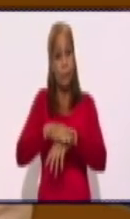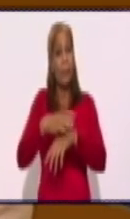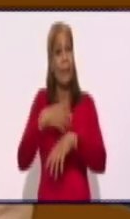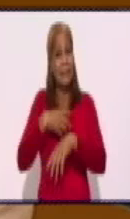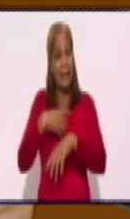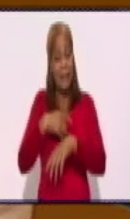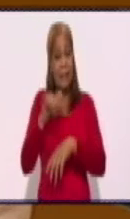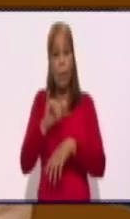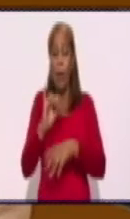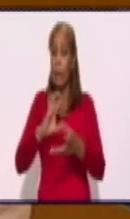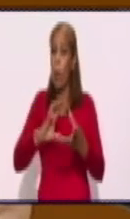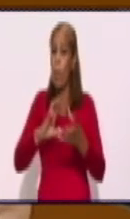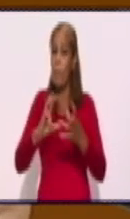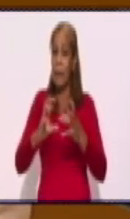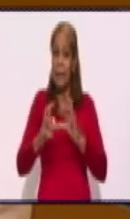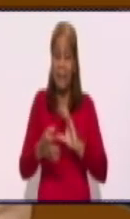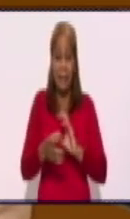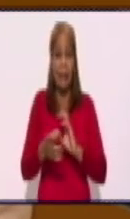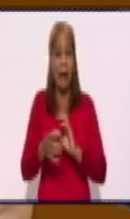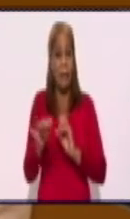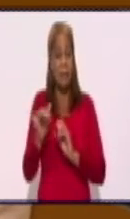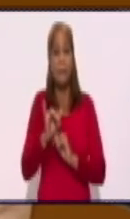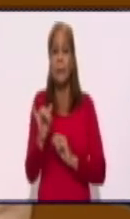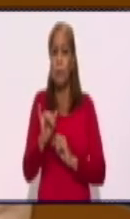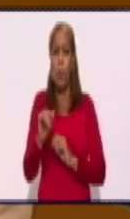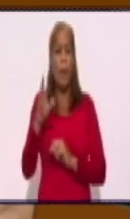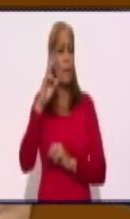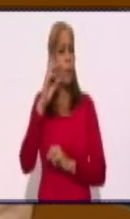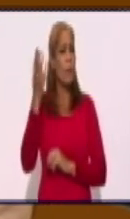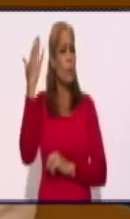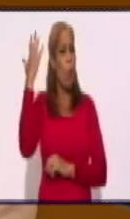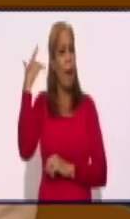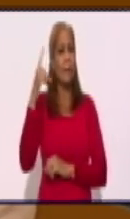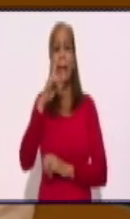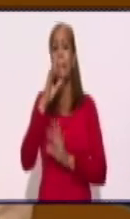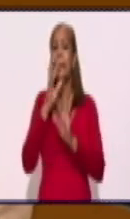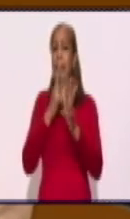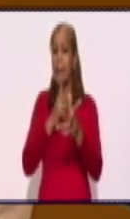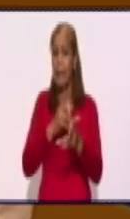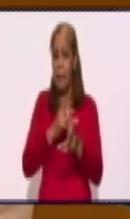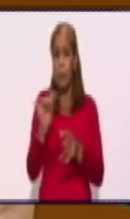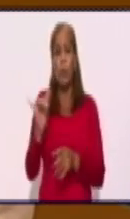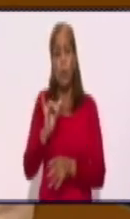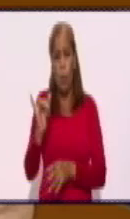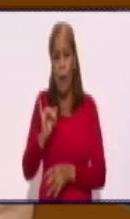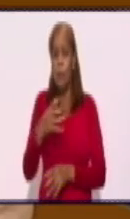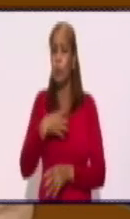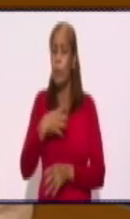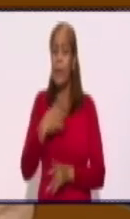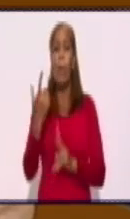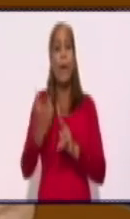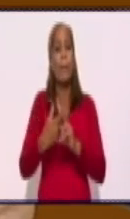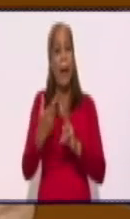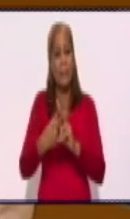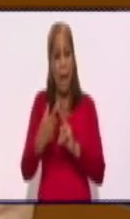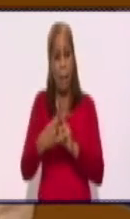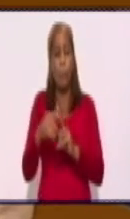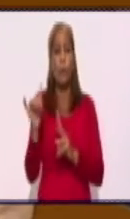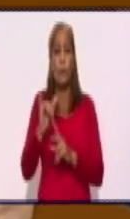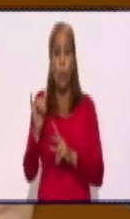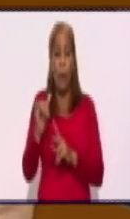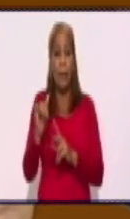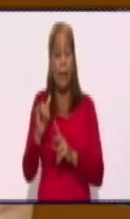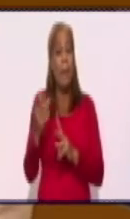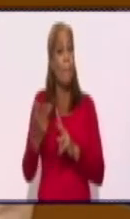Tuvimos un evento también en Niquero importante. Y se superó. Lo tuvimos, lo hemos tenido en Bayamo. Es decir que para